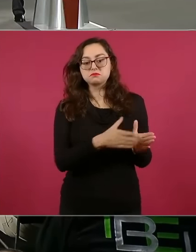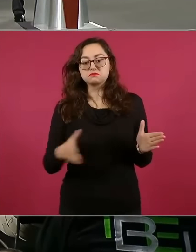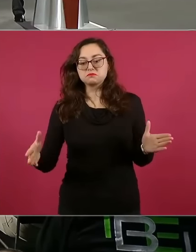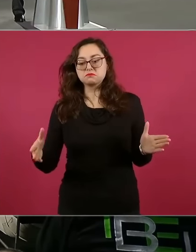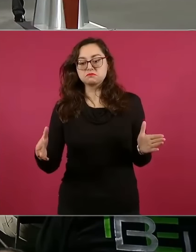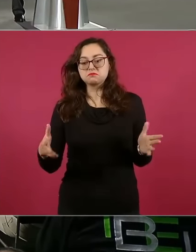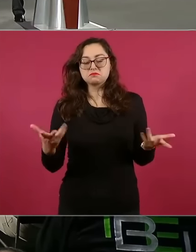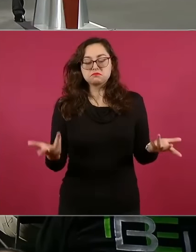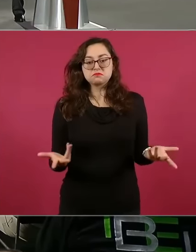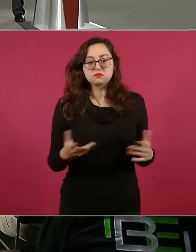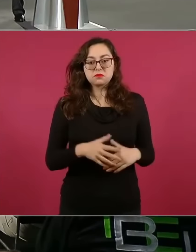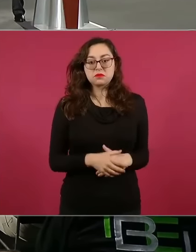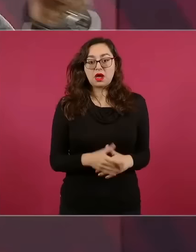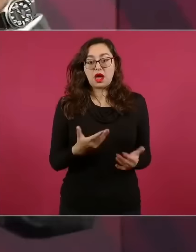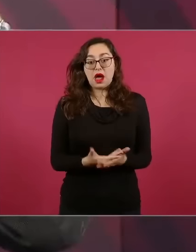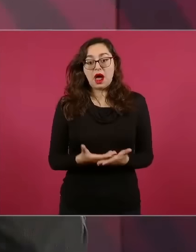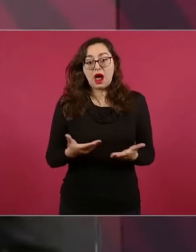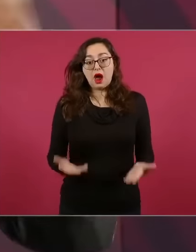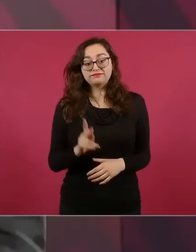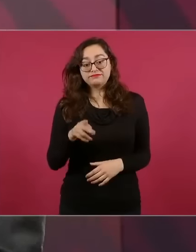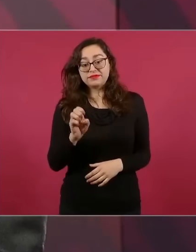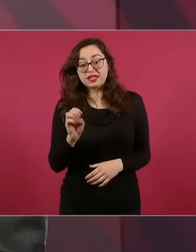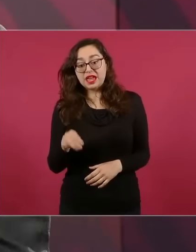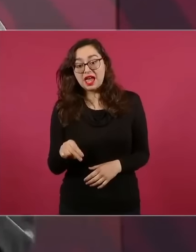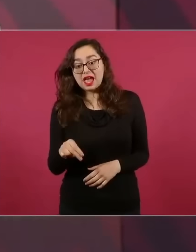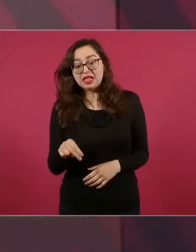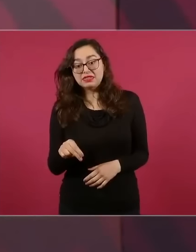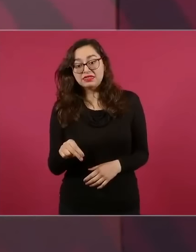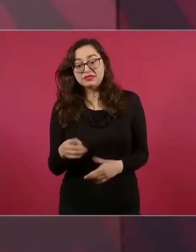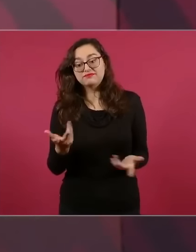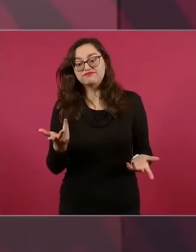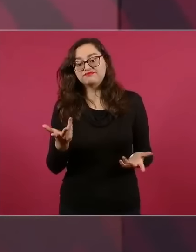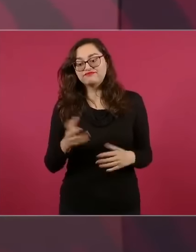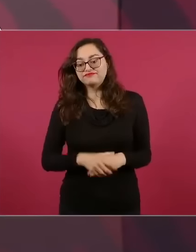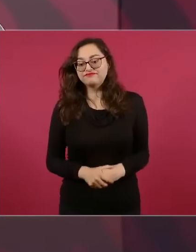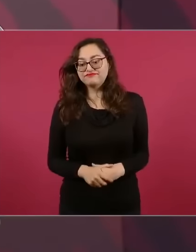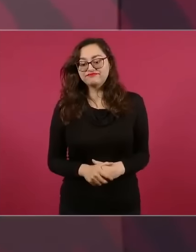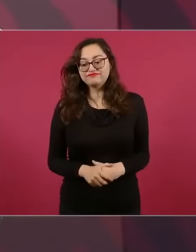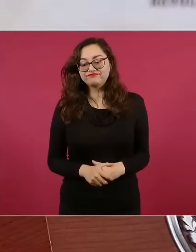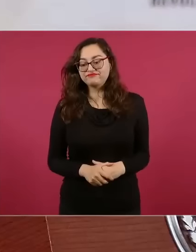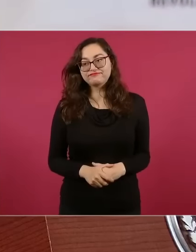¿Dónde está Ken? Pues no es Wilson, pero tampoco está